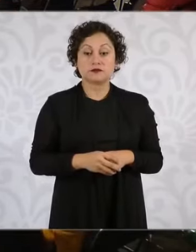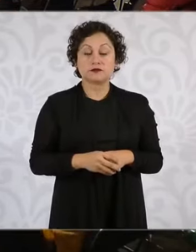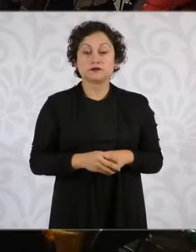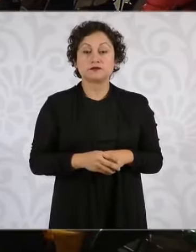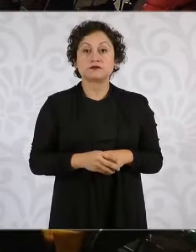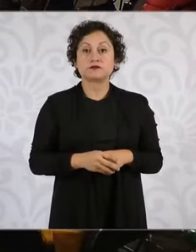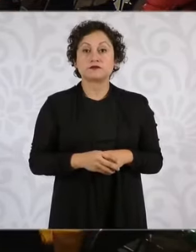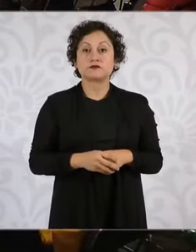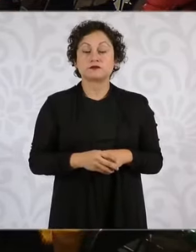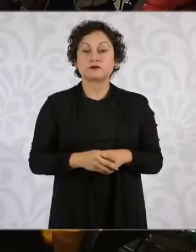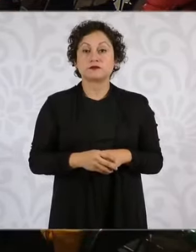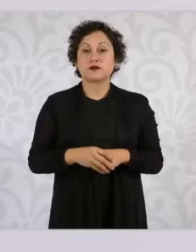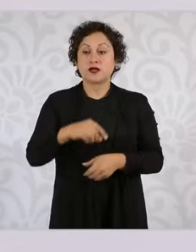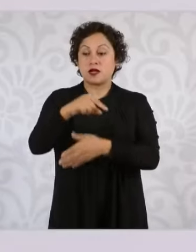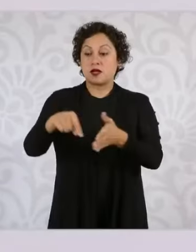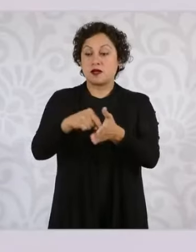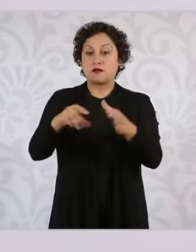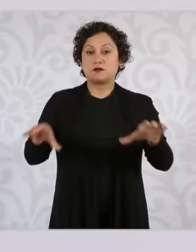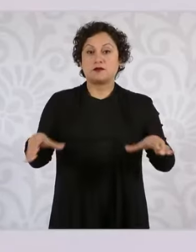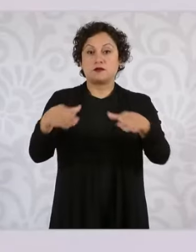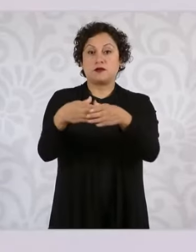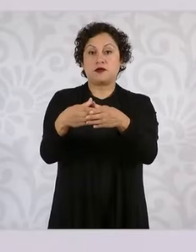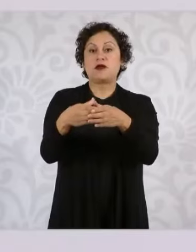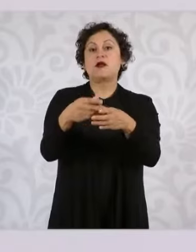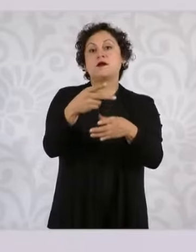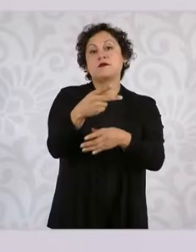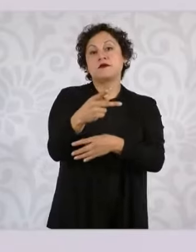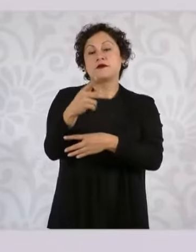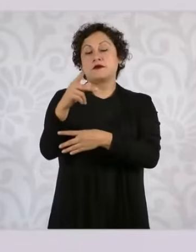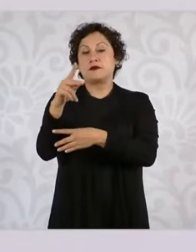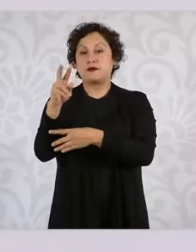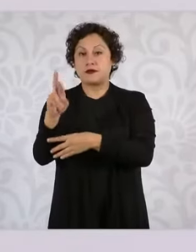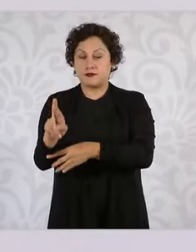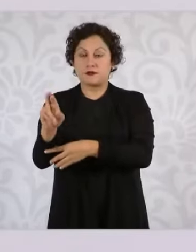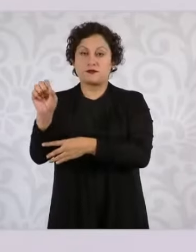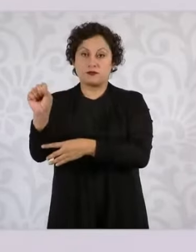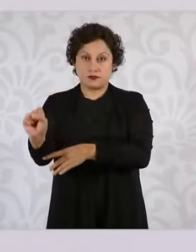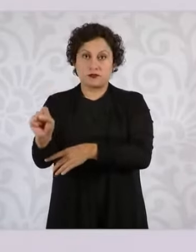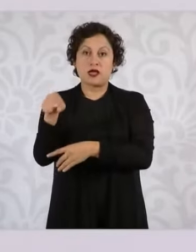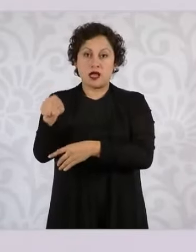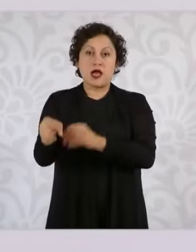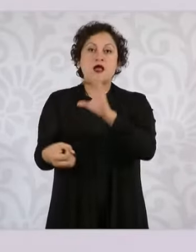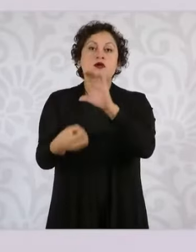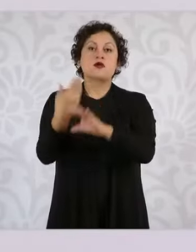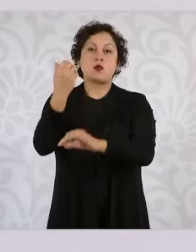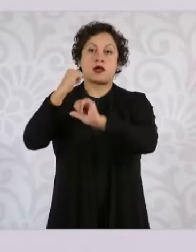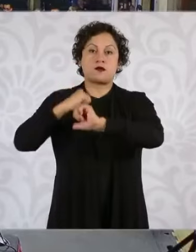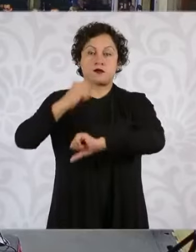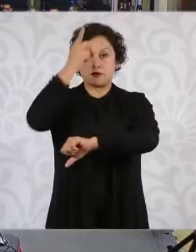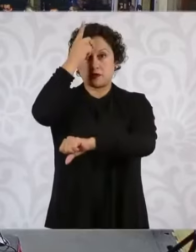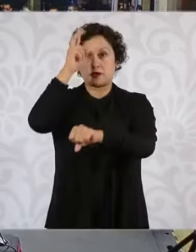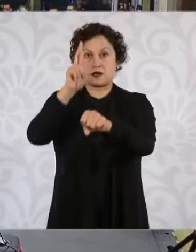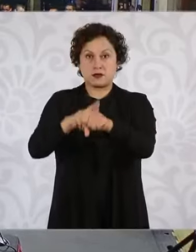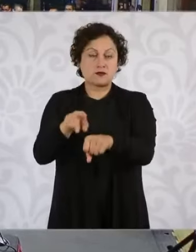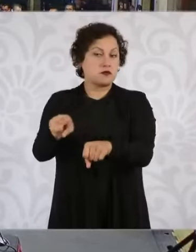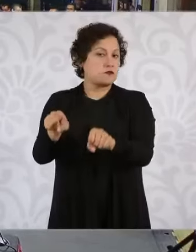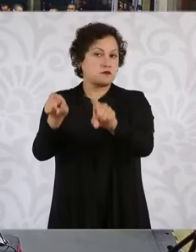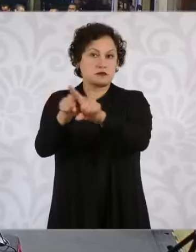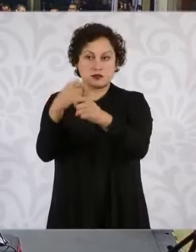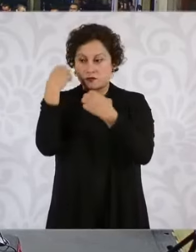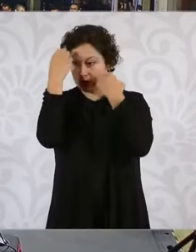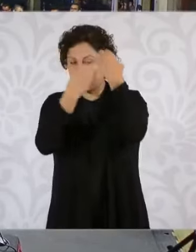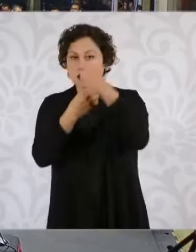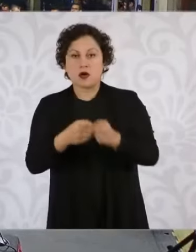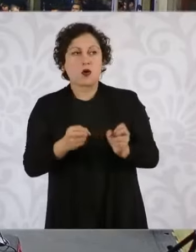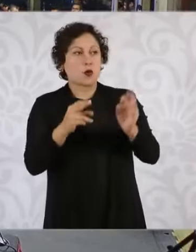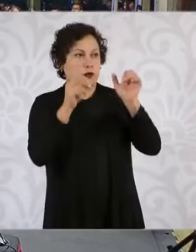Prevención y readaptación social. Ya hay un nuevo director ahí y también se está haciendo un análisis. También se va a atender